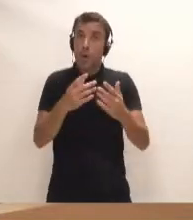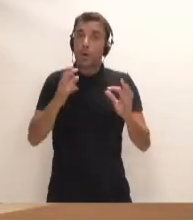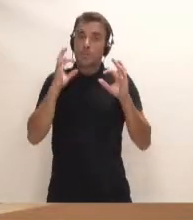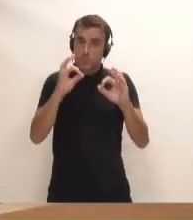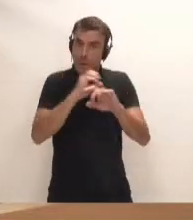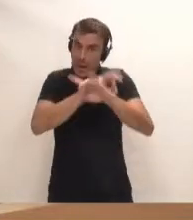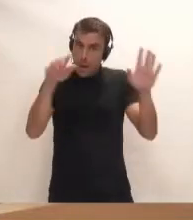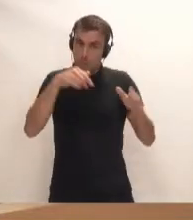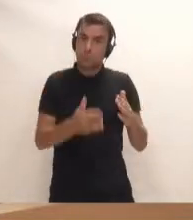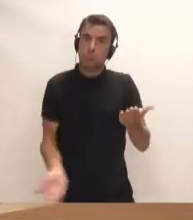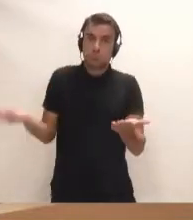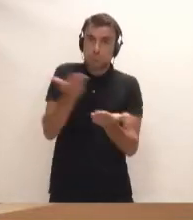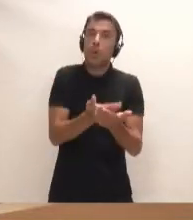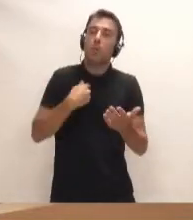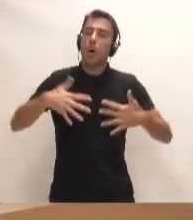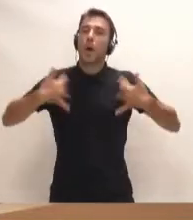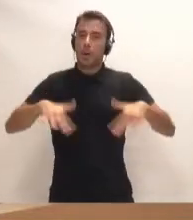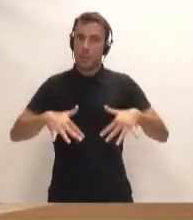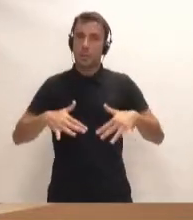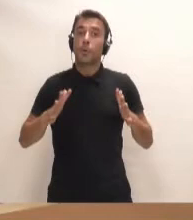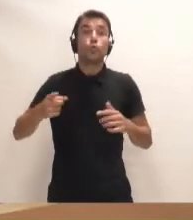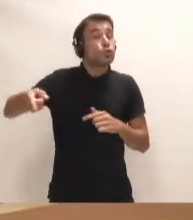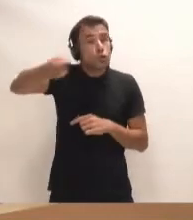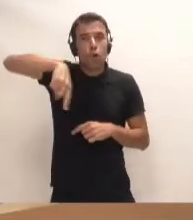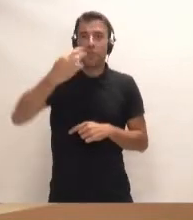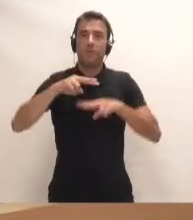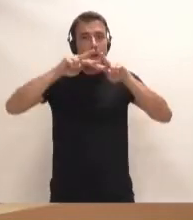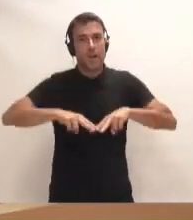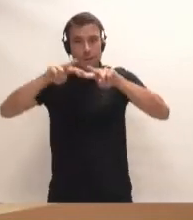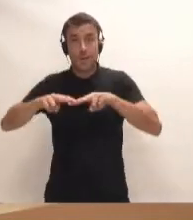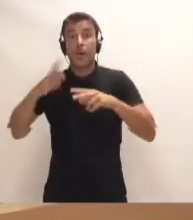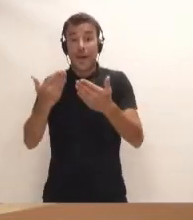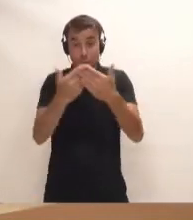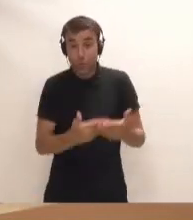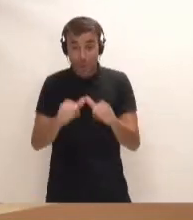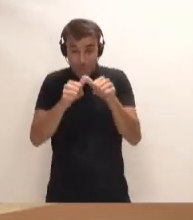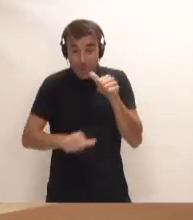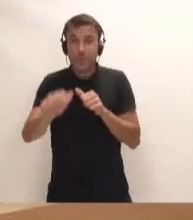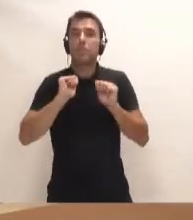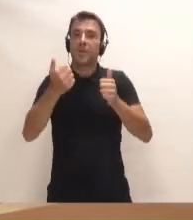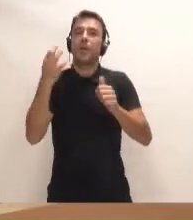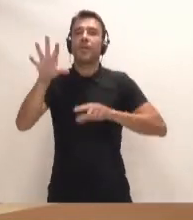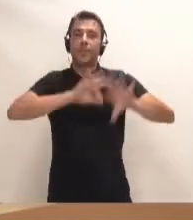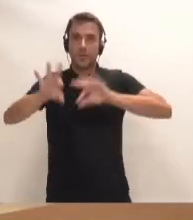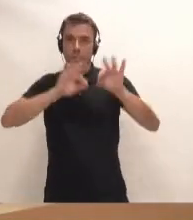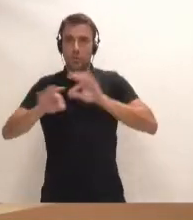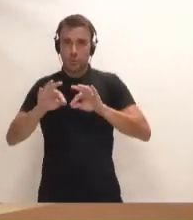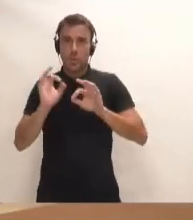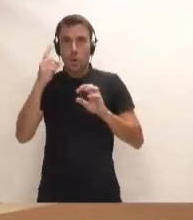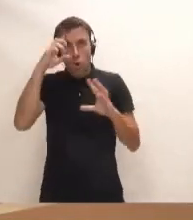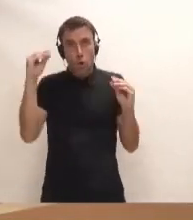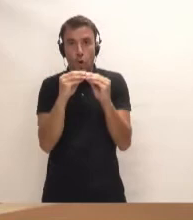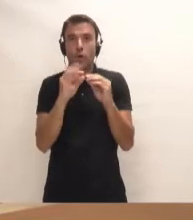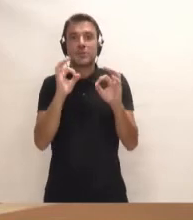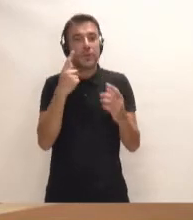sobre la mesa, en el que todos tendremos que analizar y, a partir de ese estudio, que se tomen las decisiones con sentido, con los